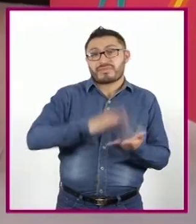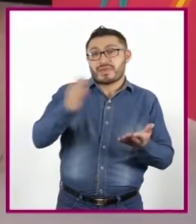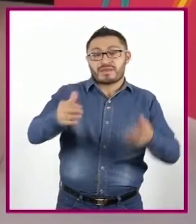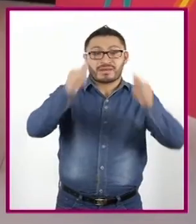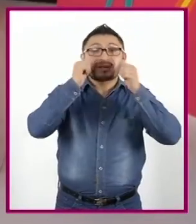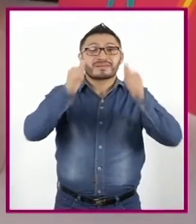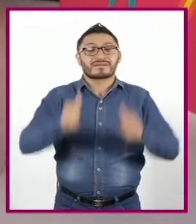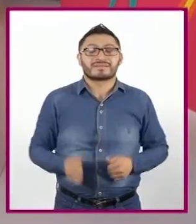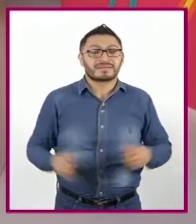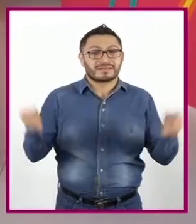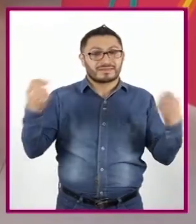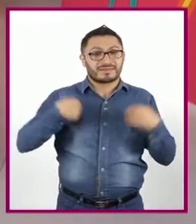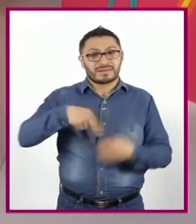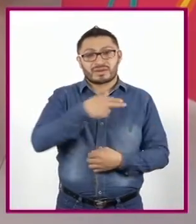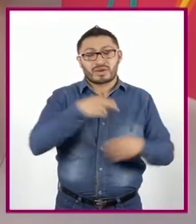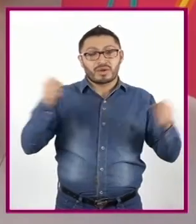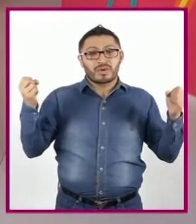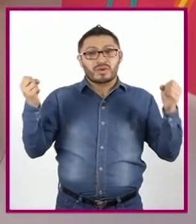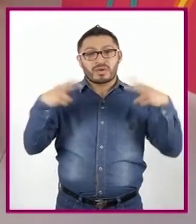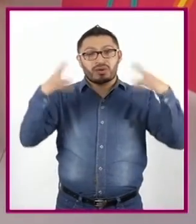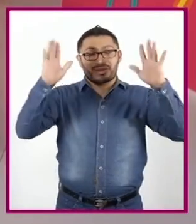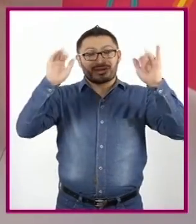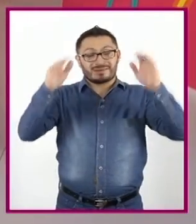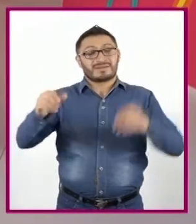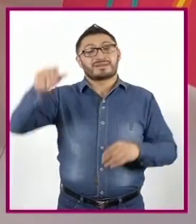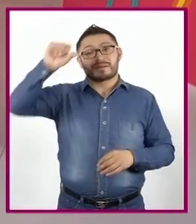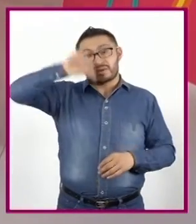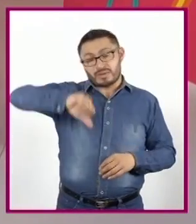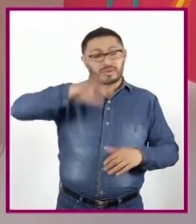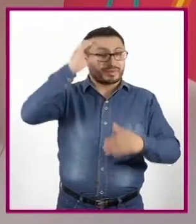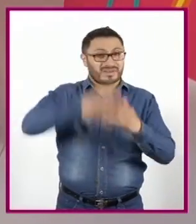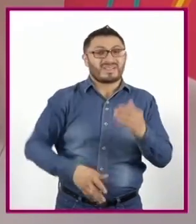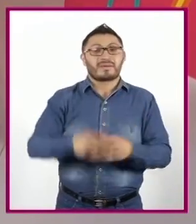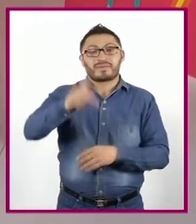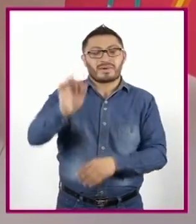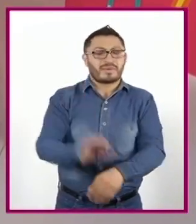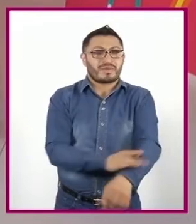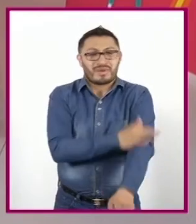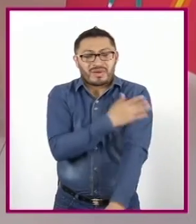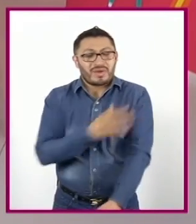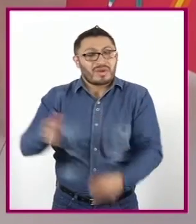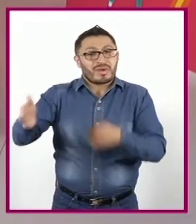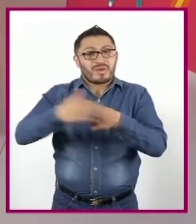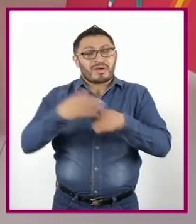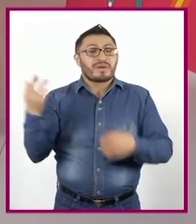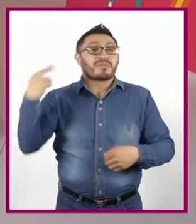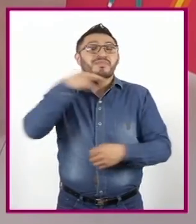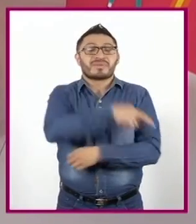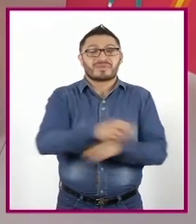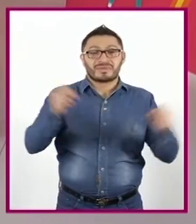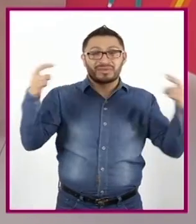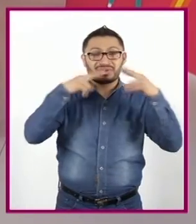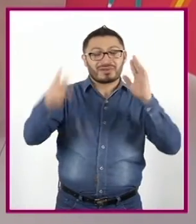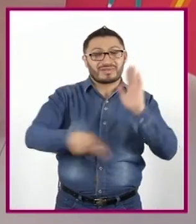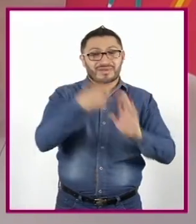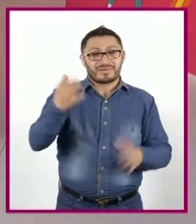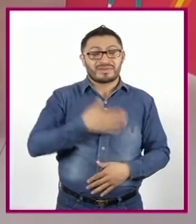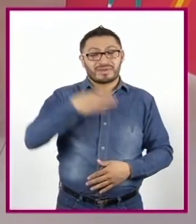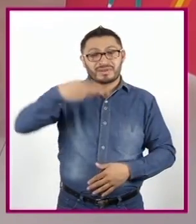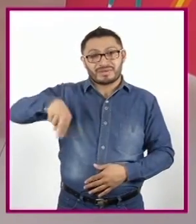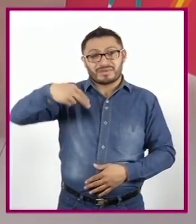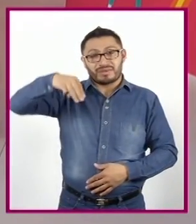atención Y nos despedimos Por hoy Pero emocionados Por volverlos a ver pronto Yo soy Magali